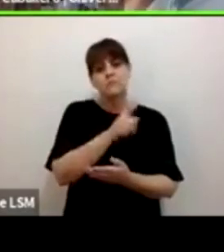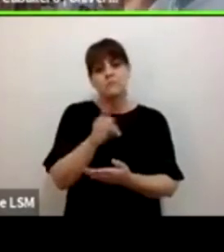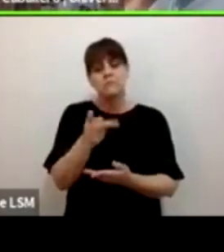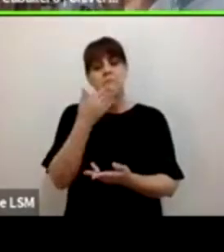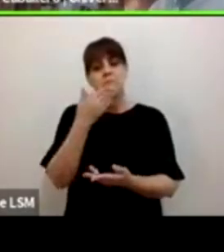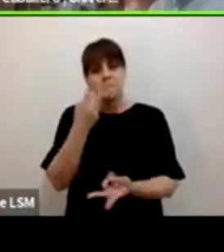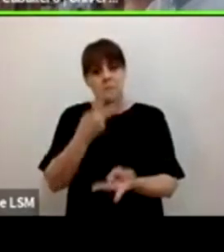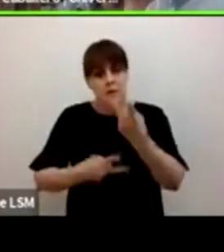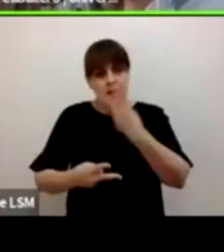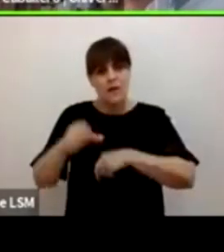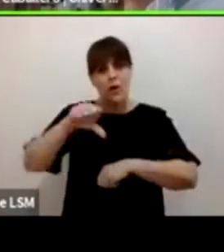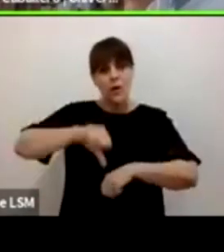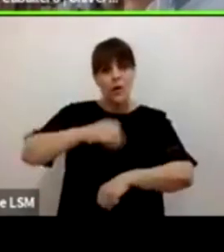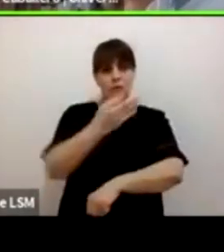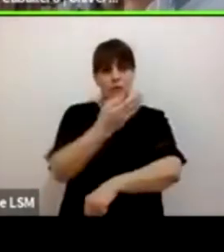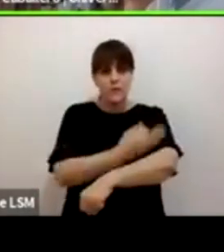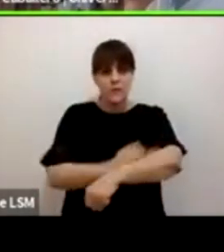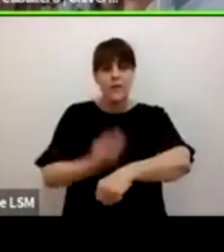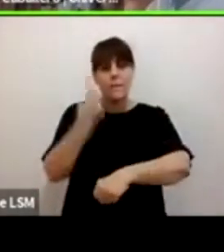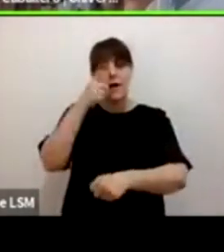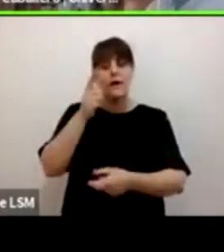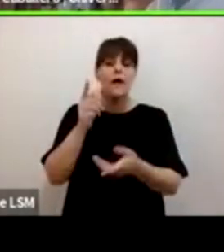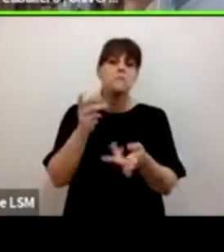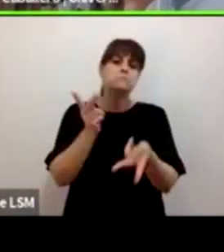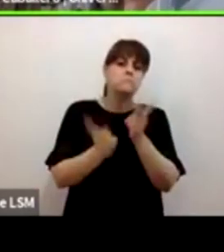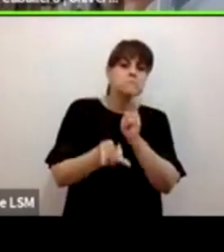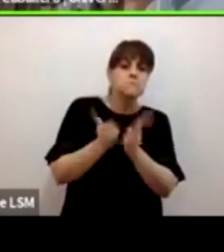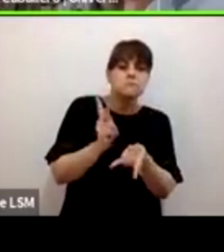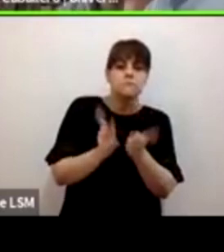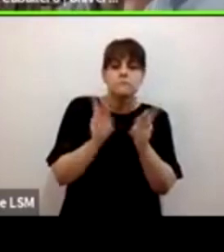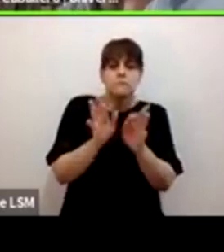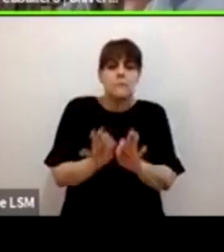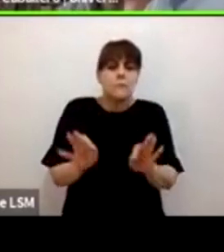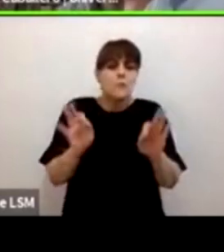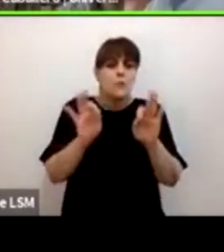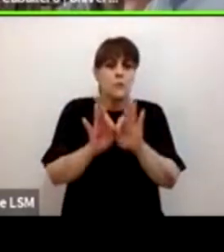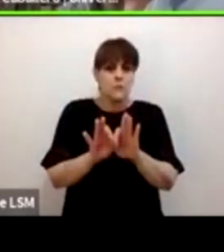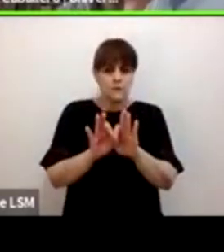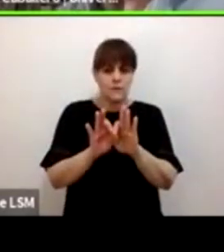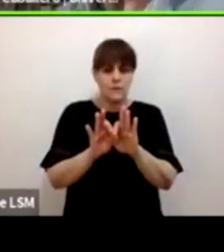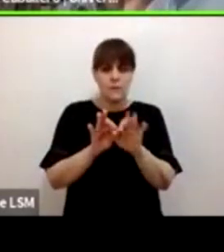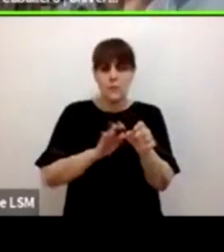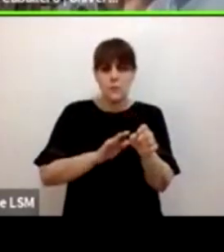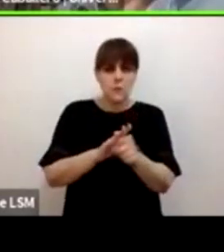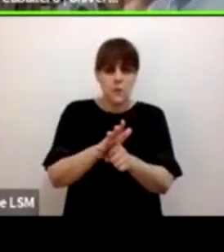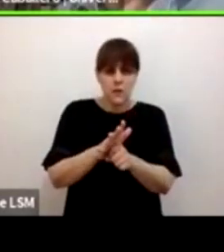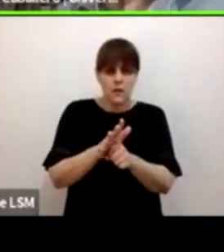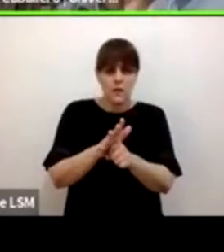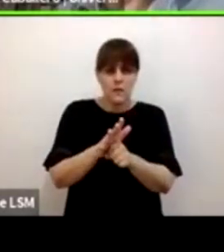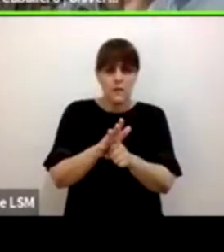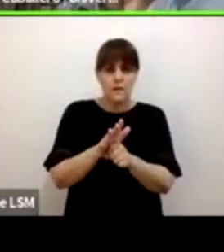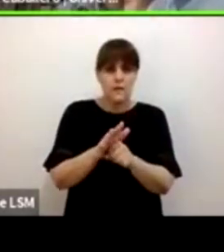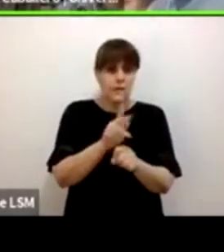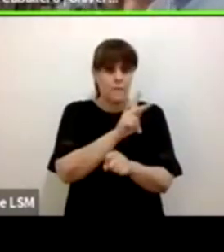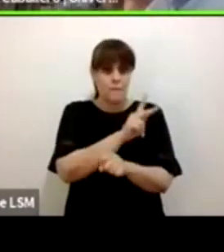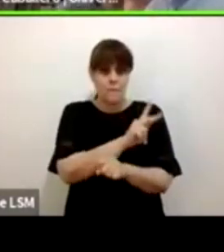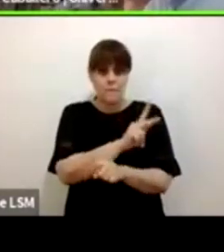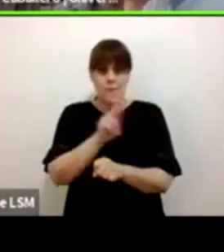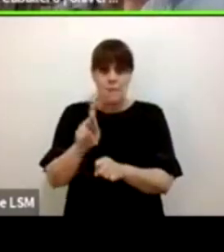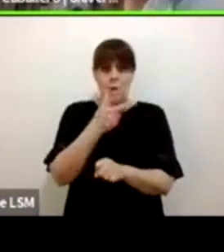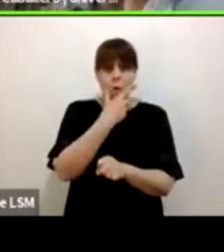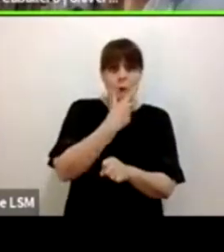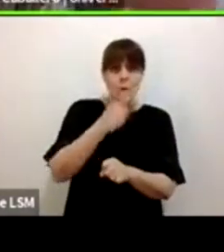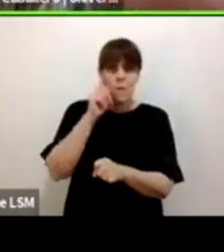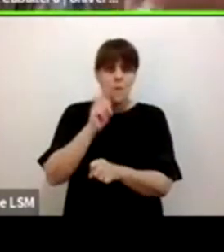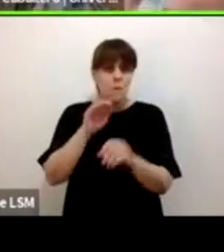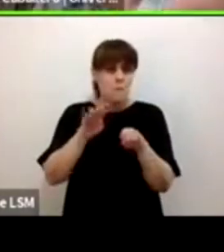esta tarde a un conversatorio muy importante sobre la igualdad de género desde la